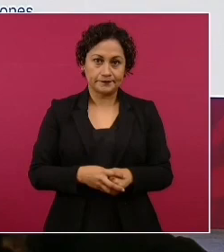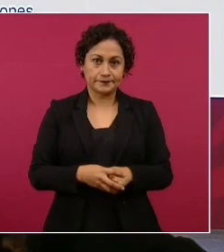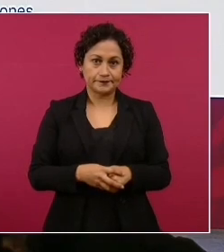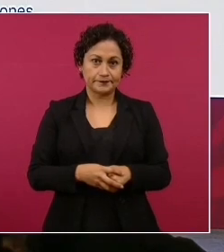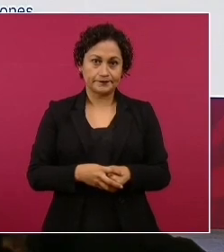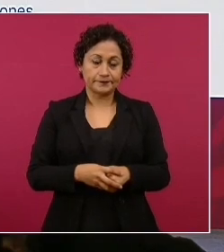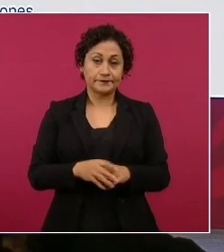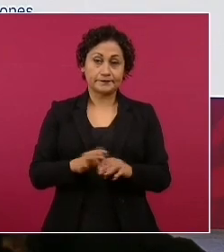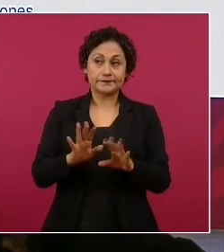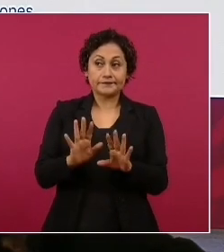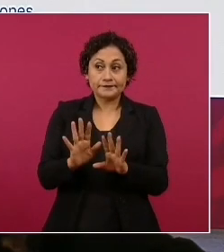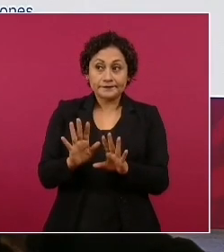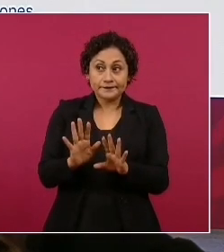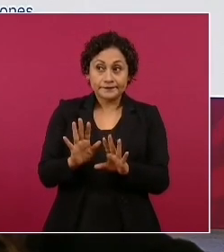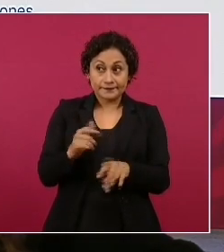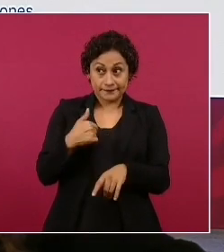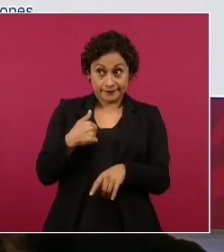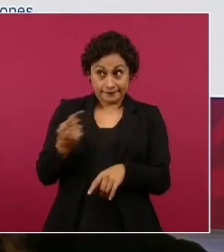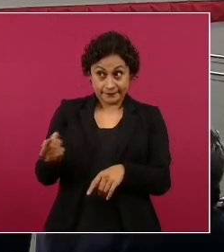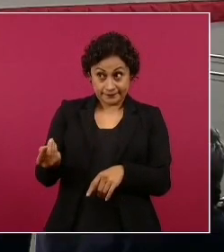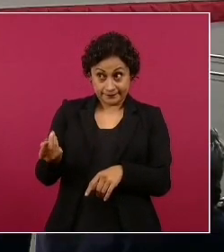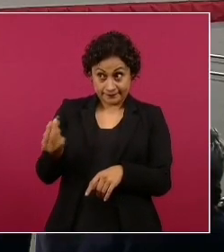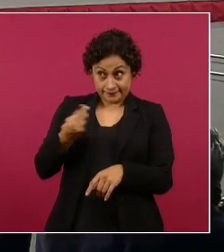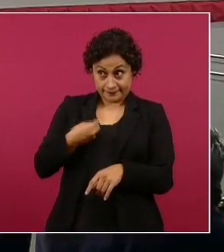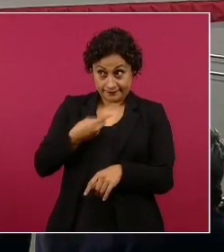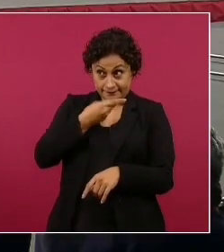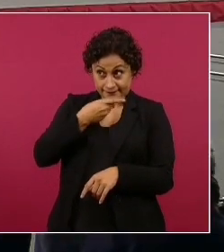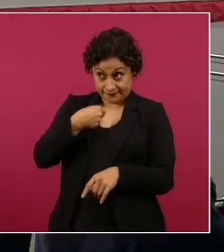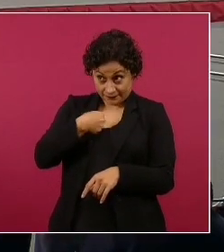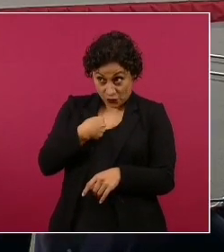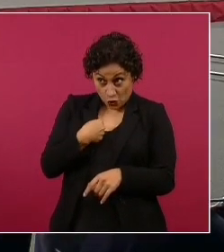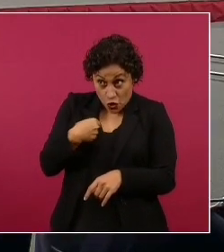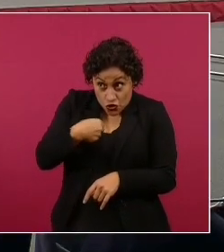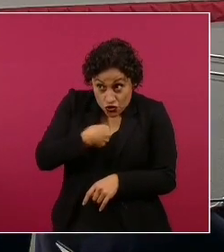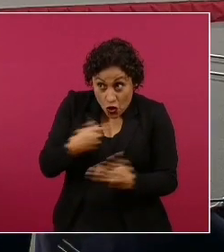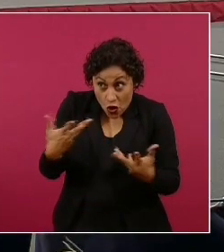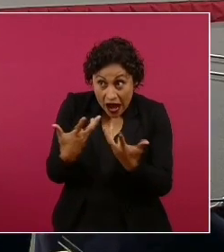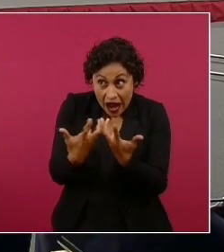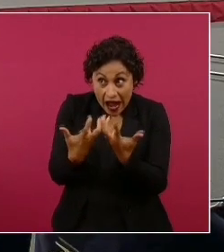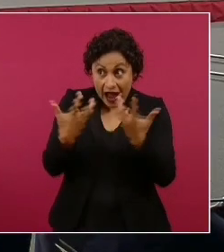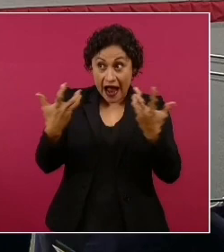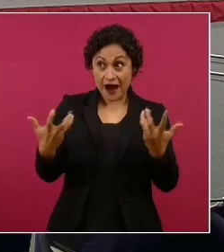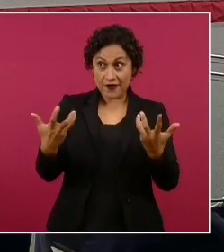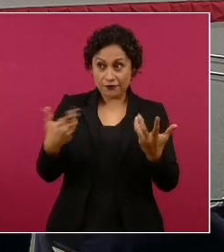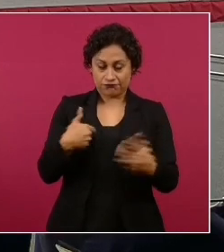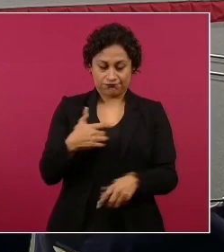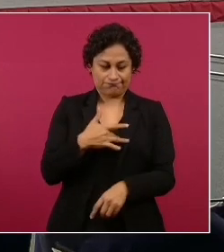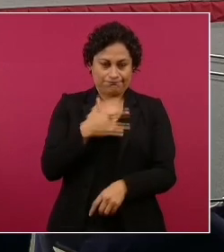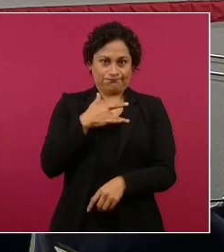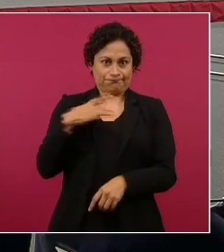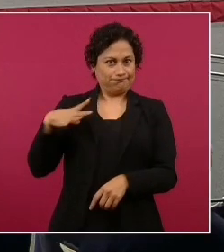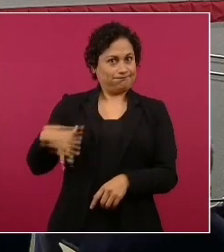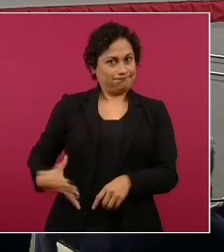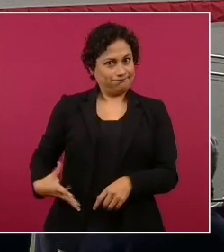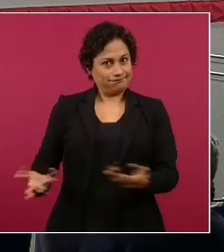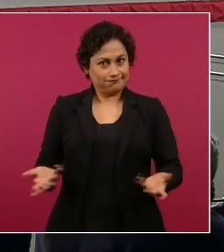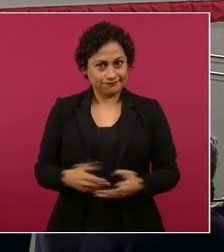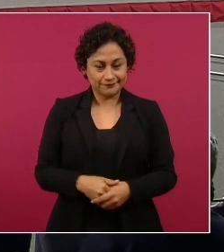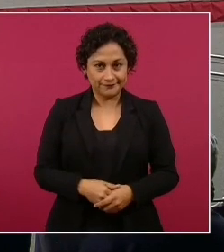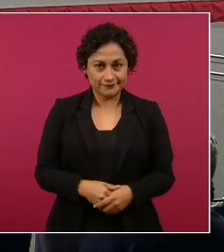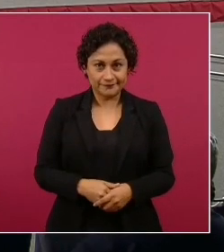cosa que me llena de orgullo, es un timbre de orgullo. Y yo quedé